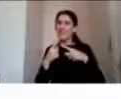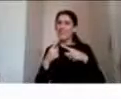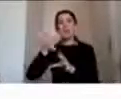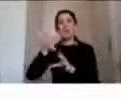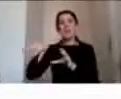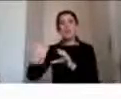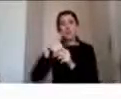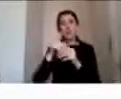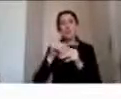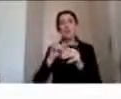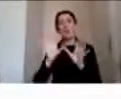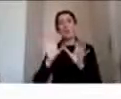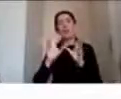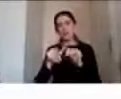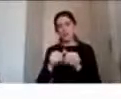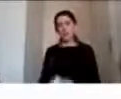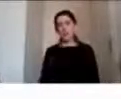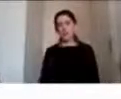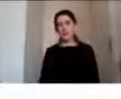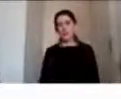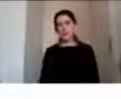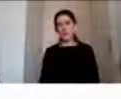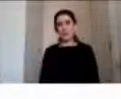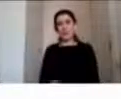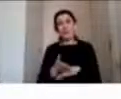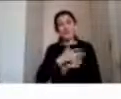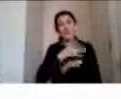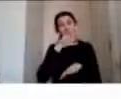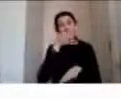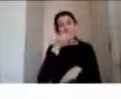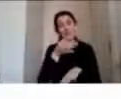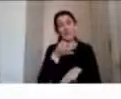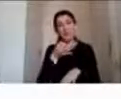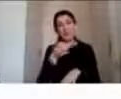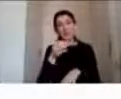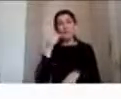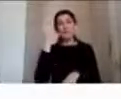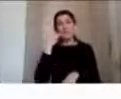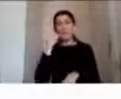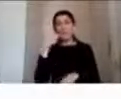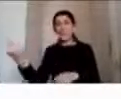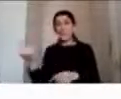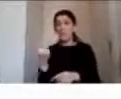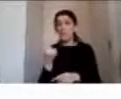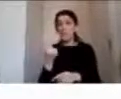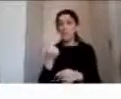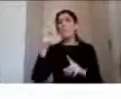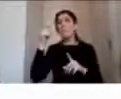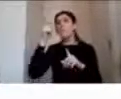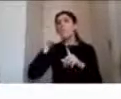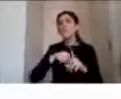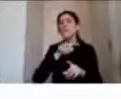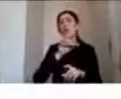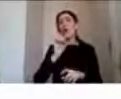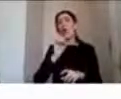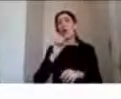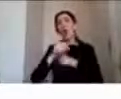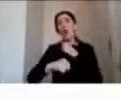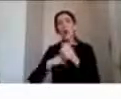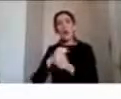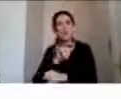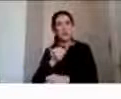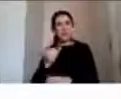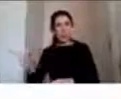les contaba antes que muchos de los pacientes que veo llegan meses o incluso años después de la lesión y yo me pregunto